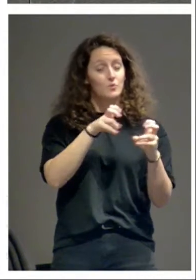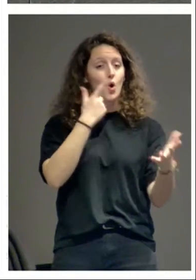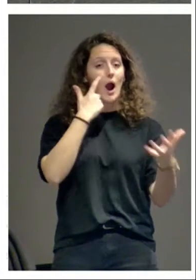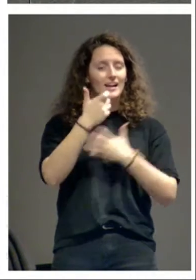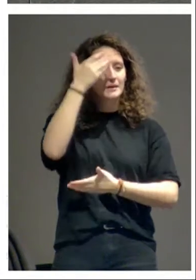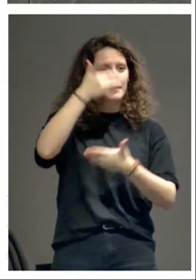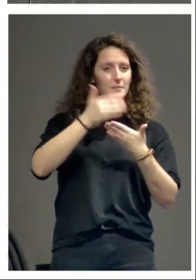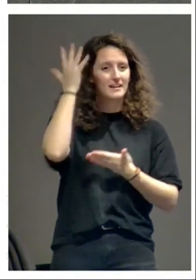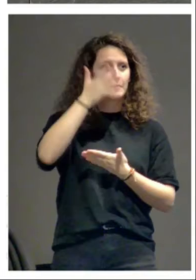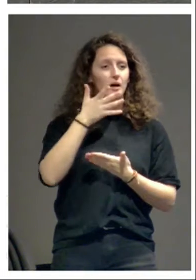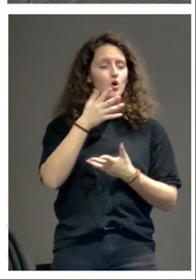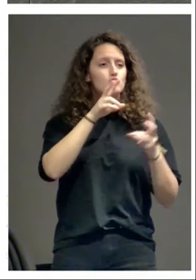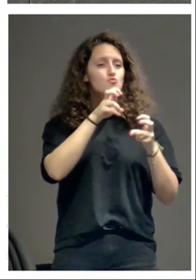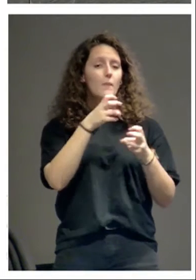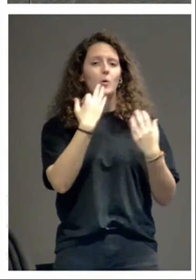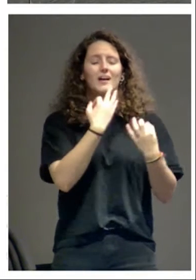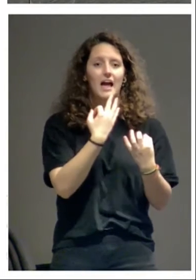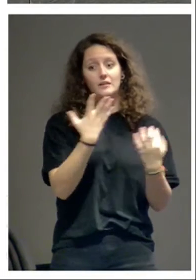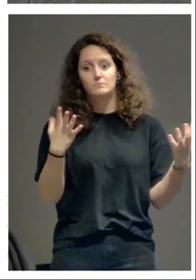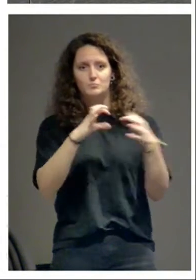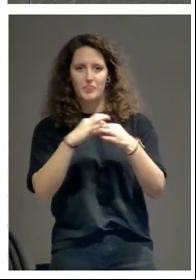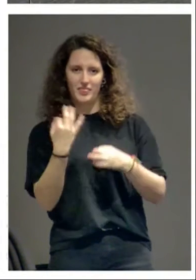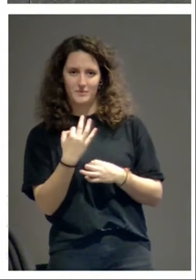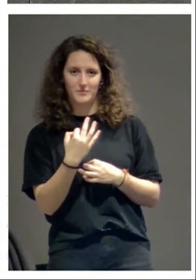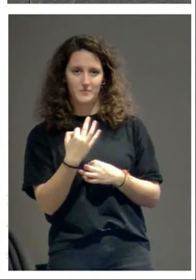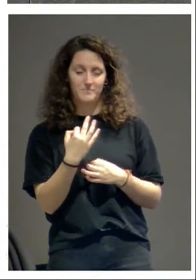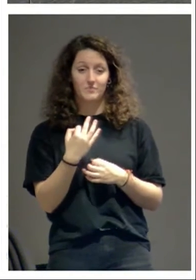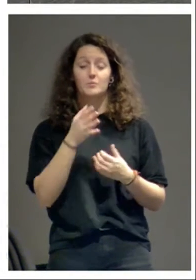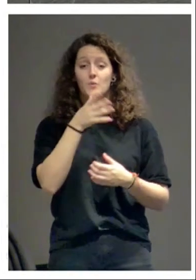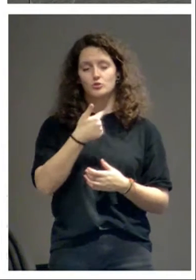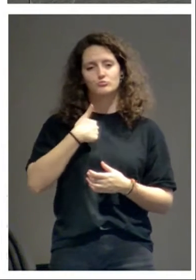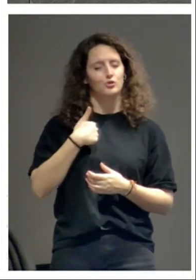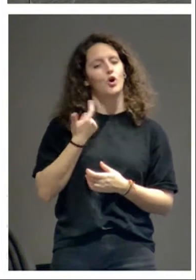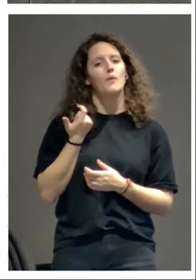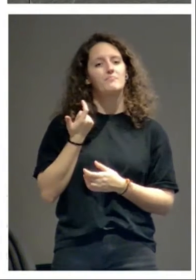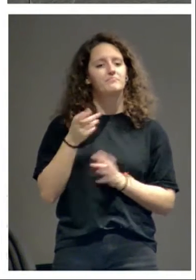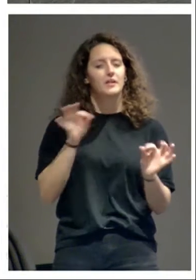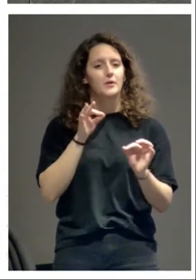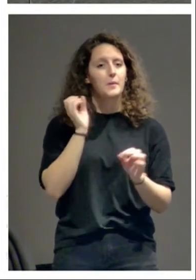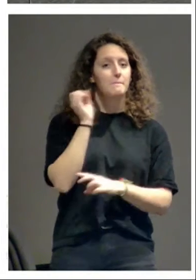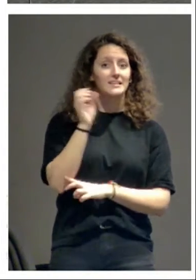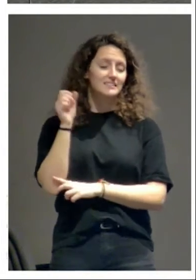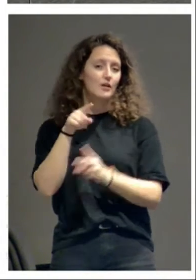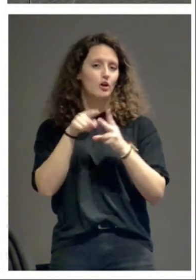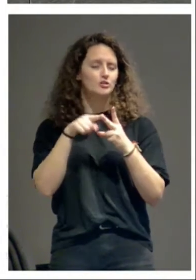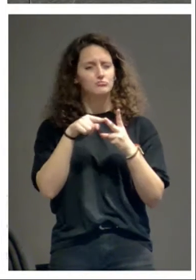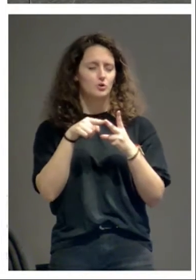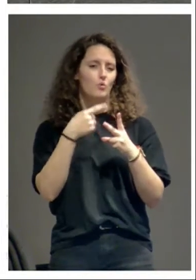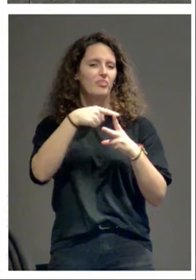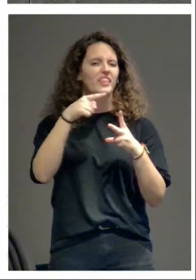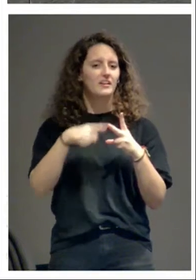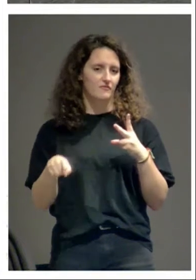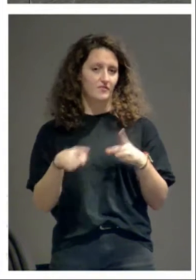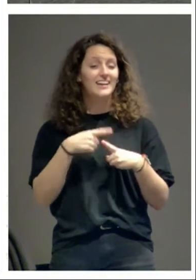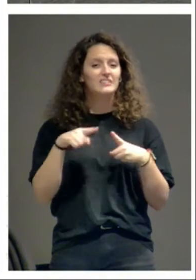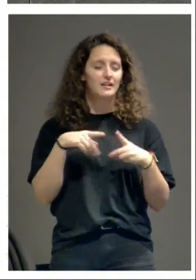medieval navarro, de tal forma que he decidido hacer dos presentaciones un poco distintas, la una y la otra,